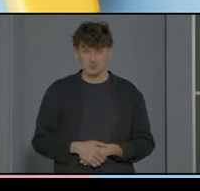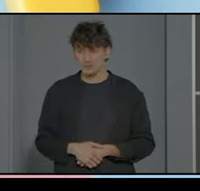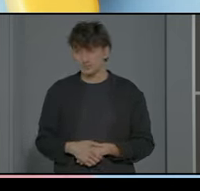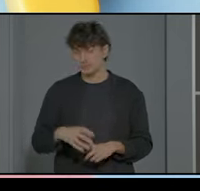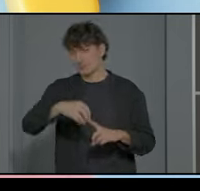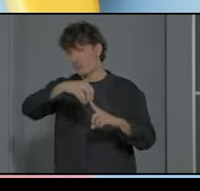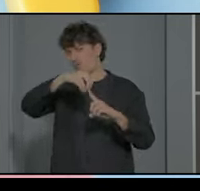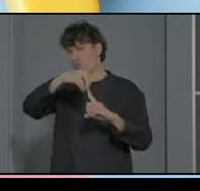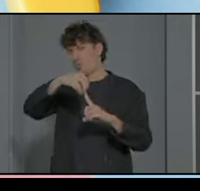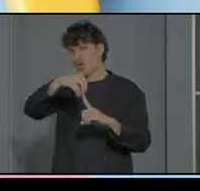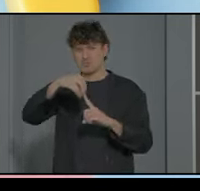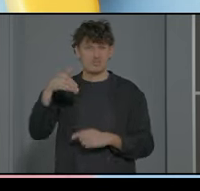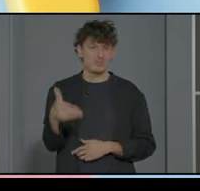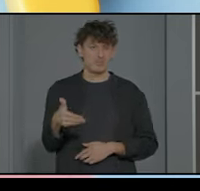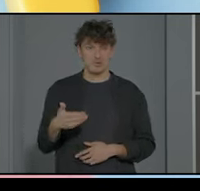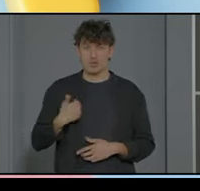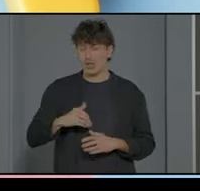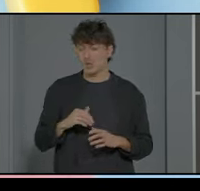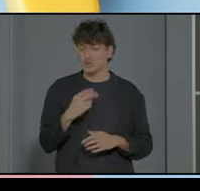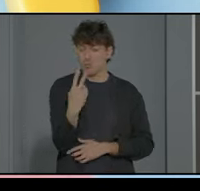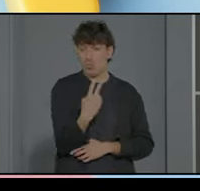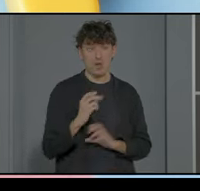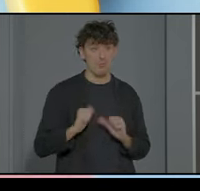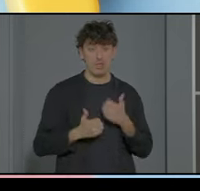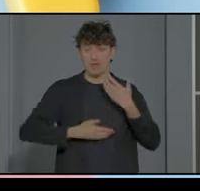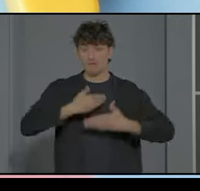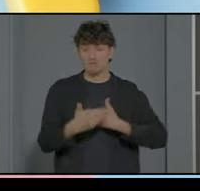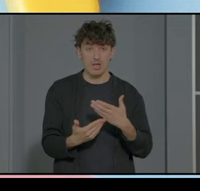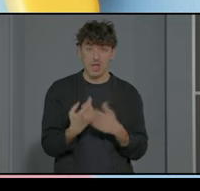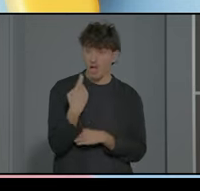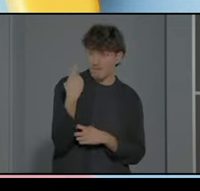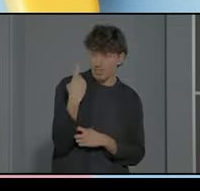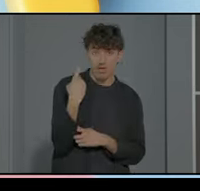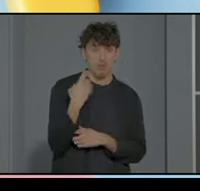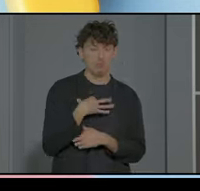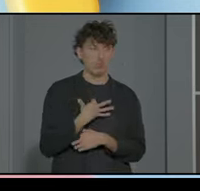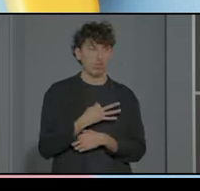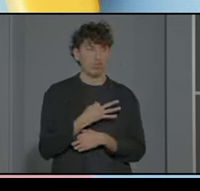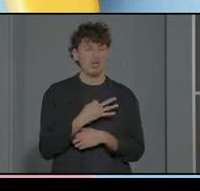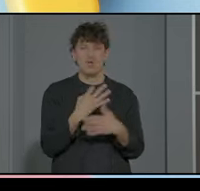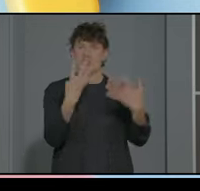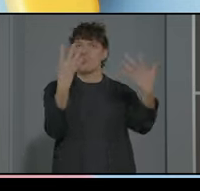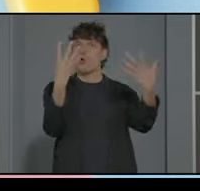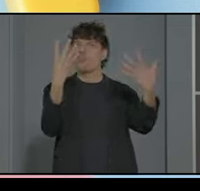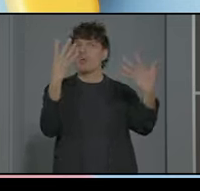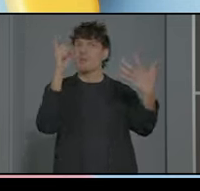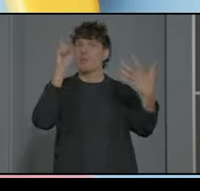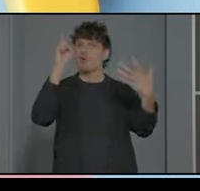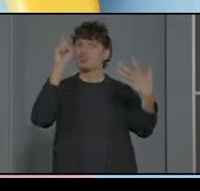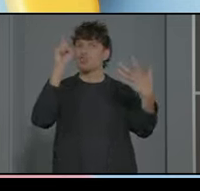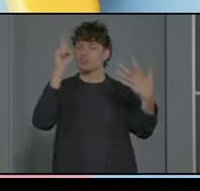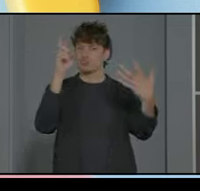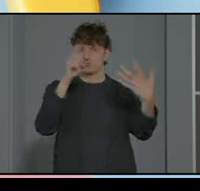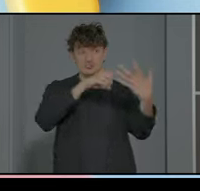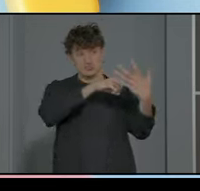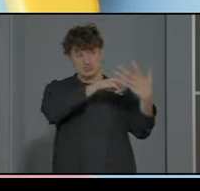sobre todo por ejemplo cuando ya empezamos a avanzar en secundaria un alumno nuestro puede tener nueve profesores y tenemos que intentar que esos nueve profesores que están